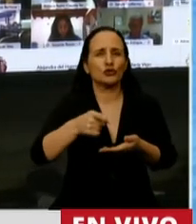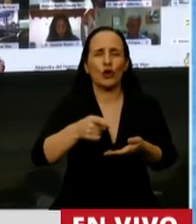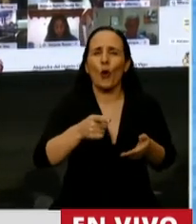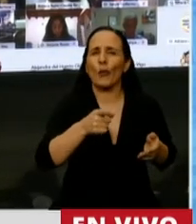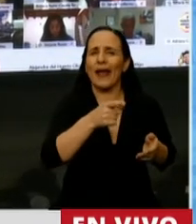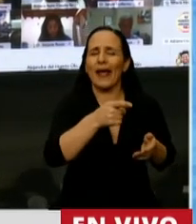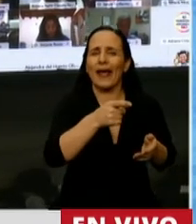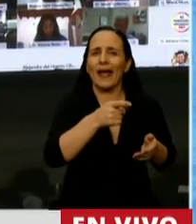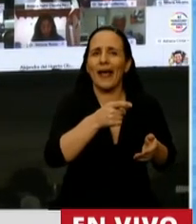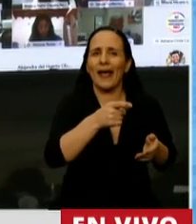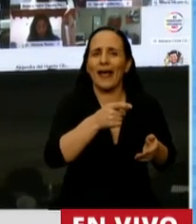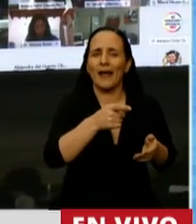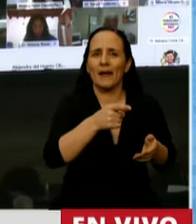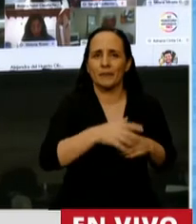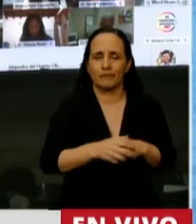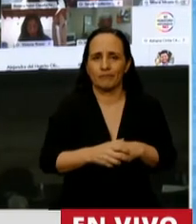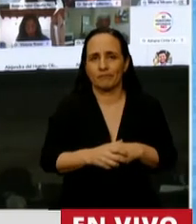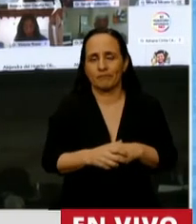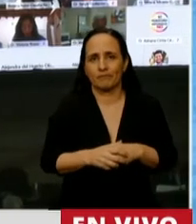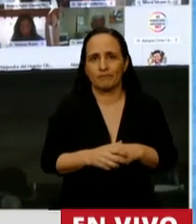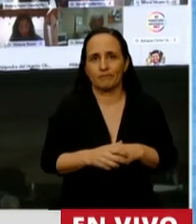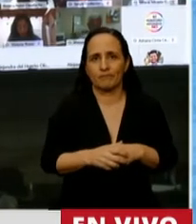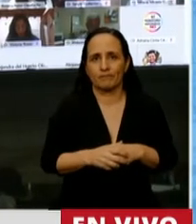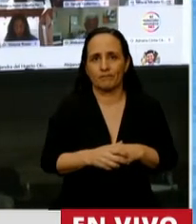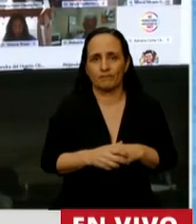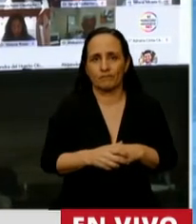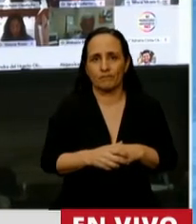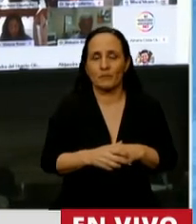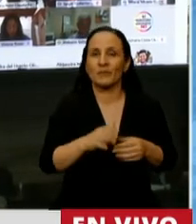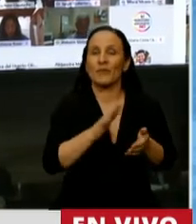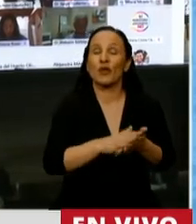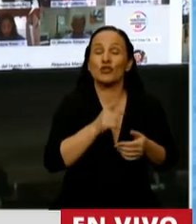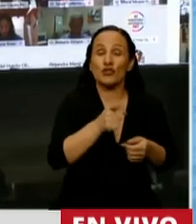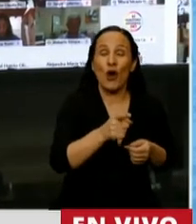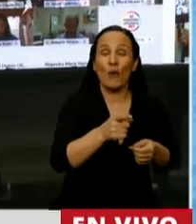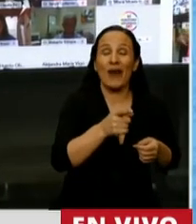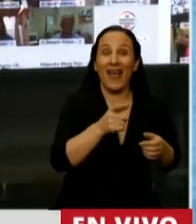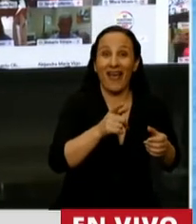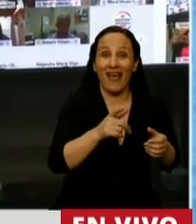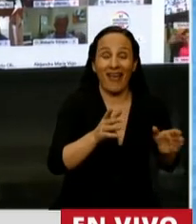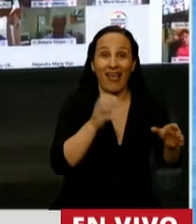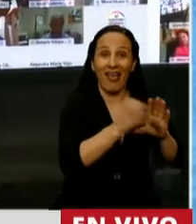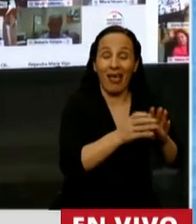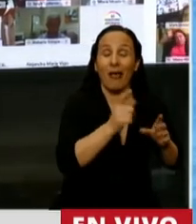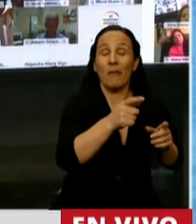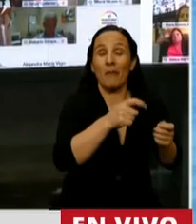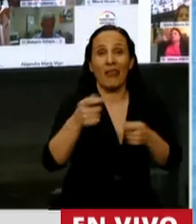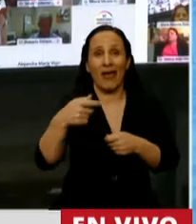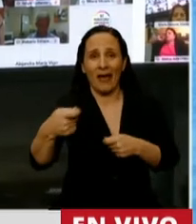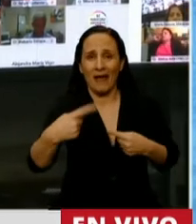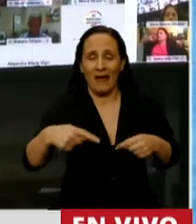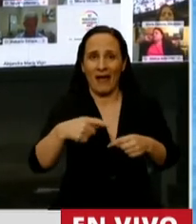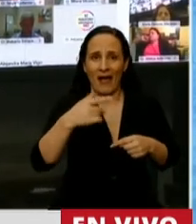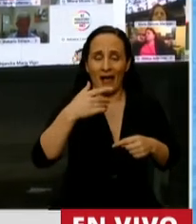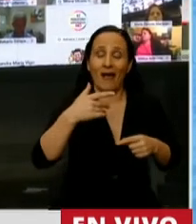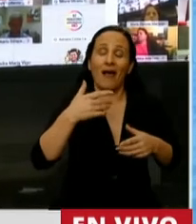a las cajas no transferidas del Gobierno Nacional, a pesar de los esfuerzos que hacía un